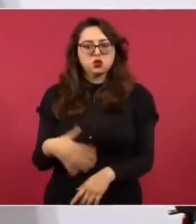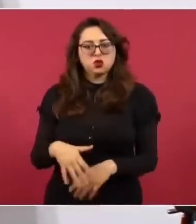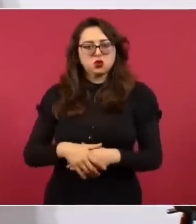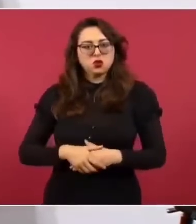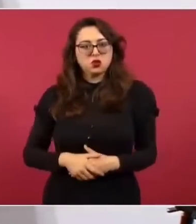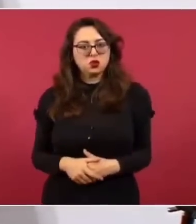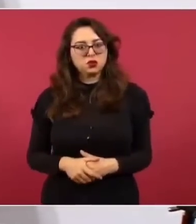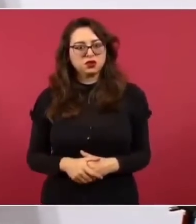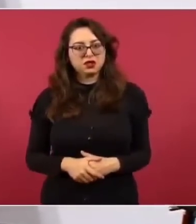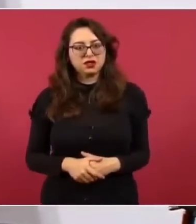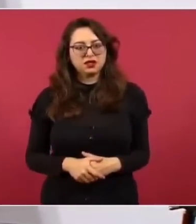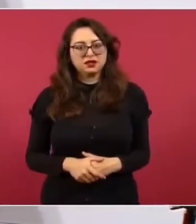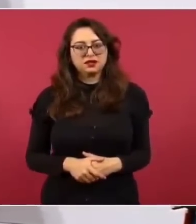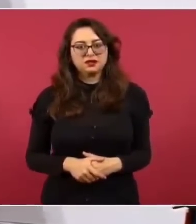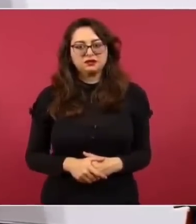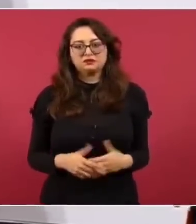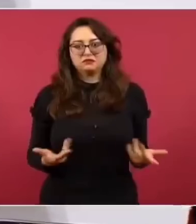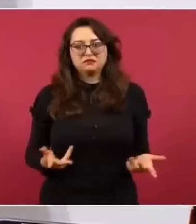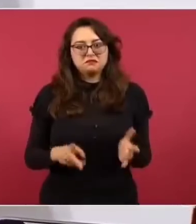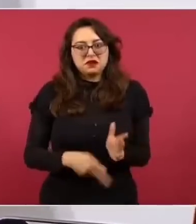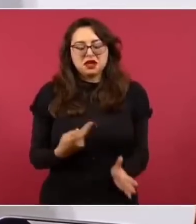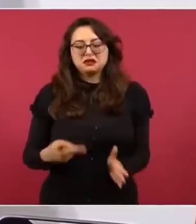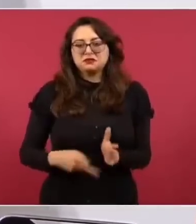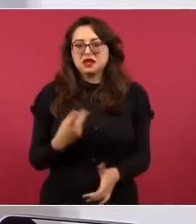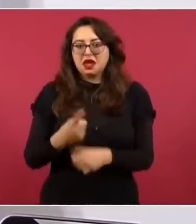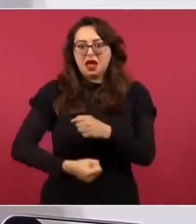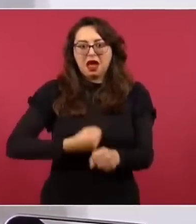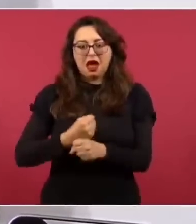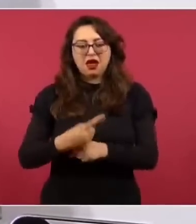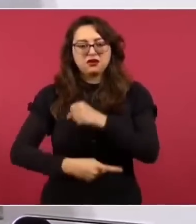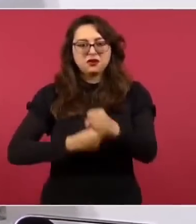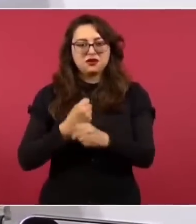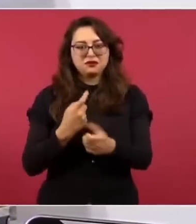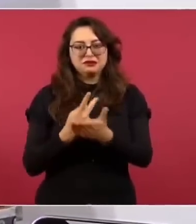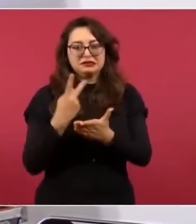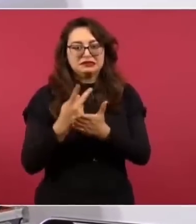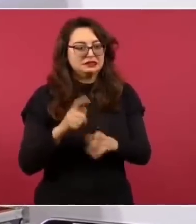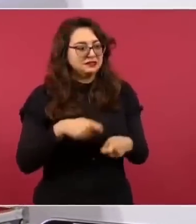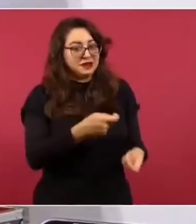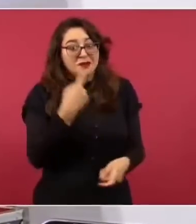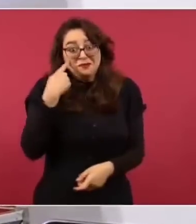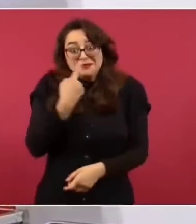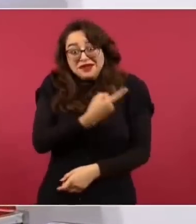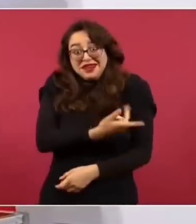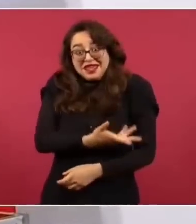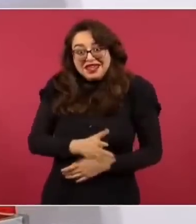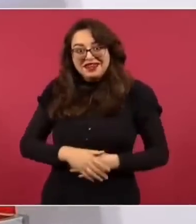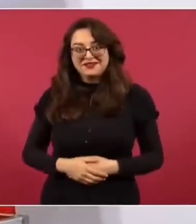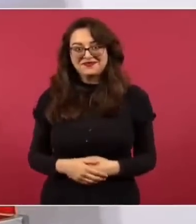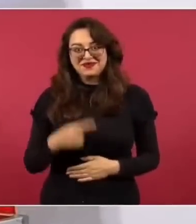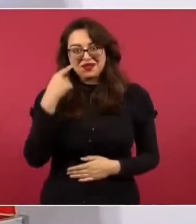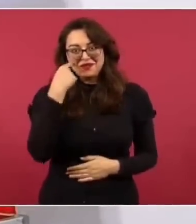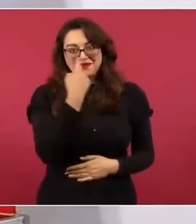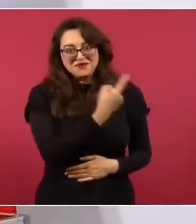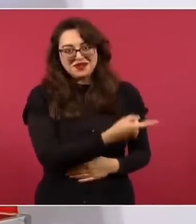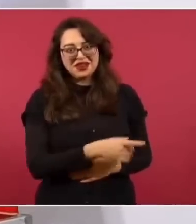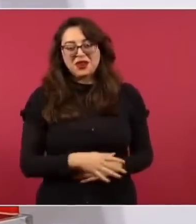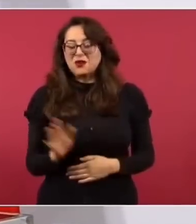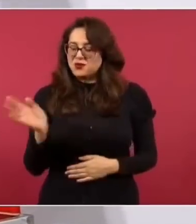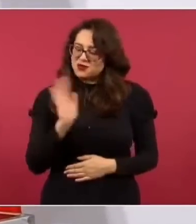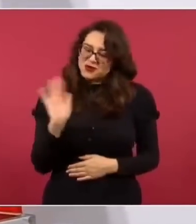una vez por año. Ah, miren aquí, no, no hablaba yo de él,